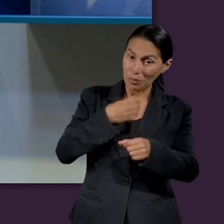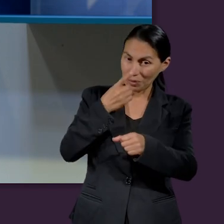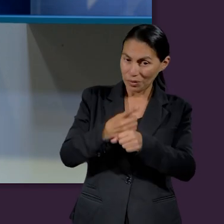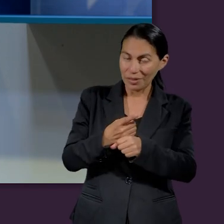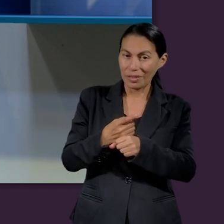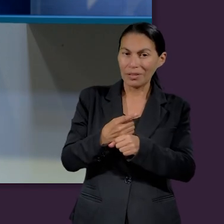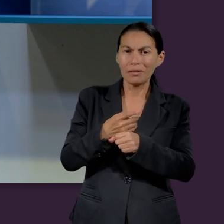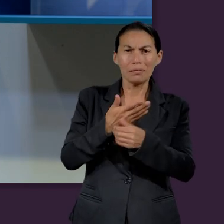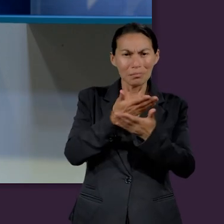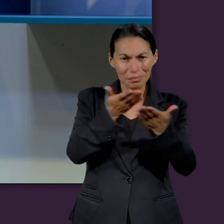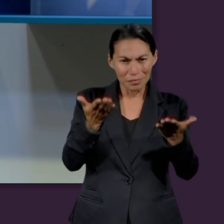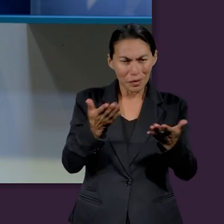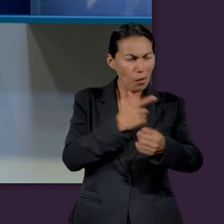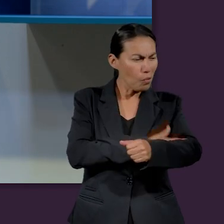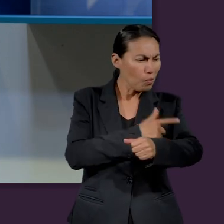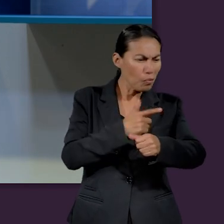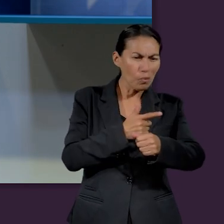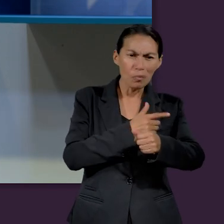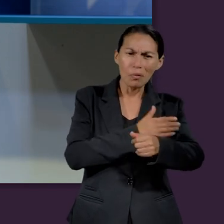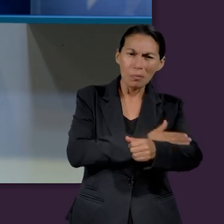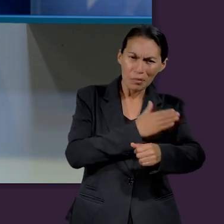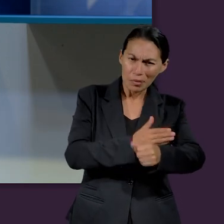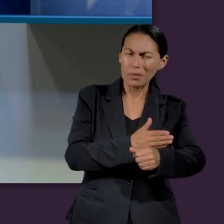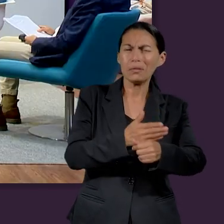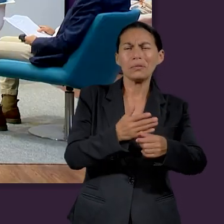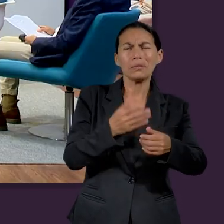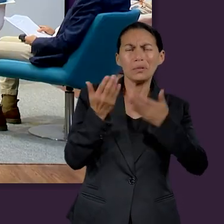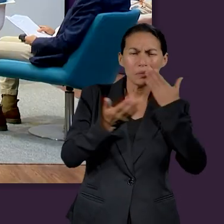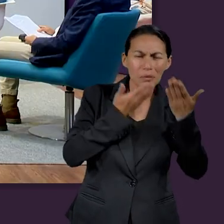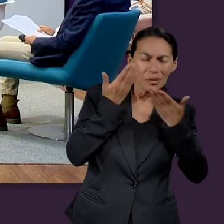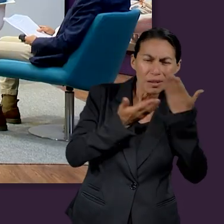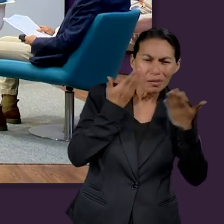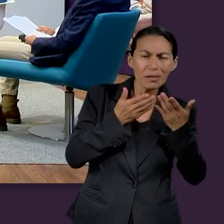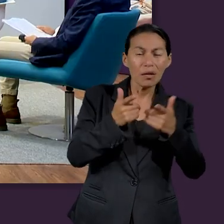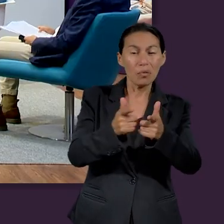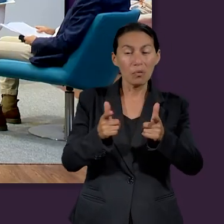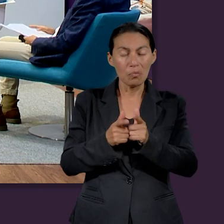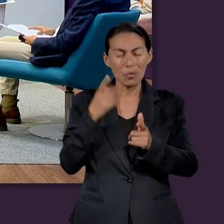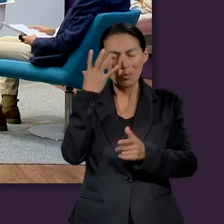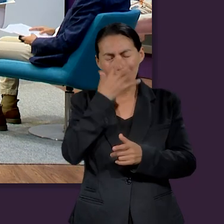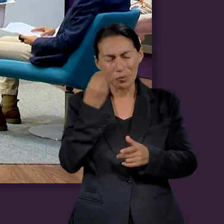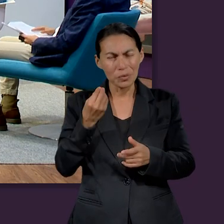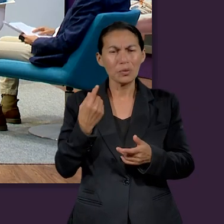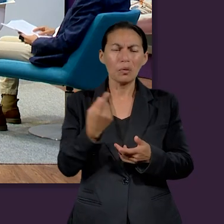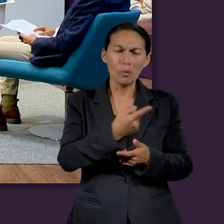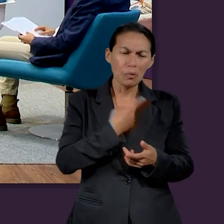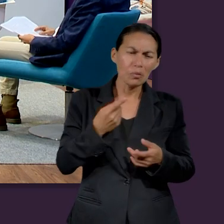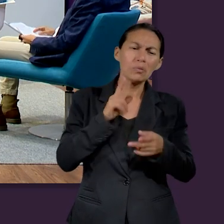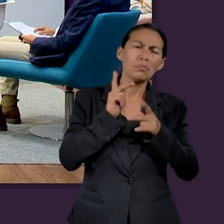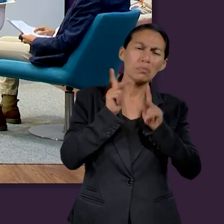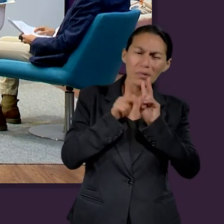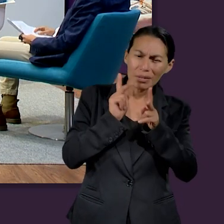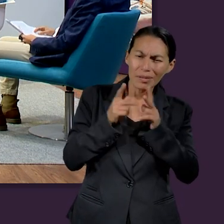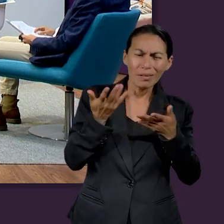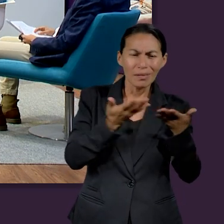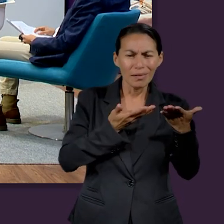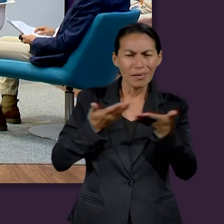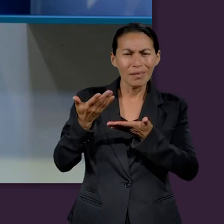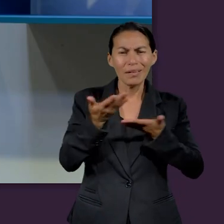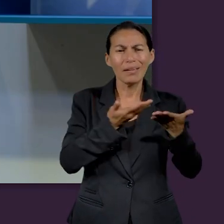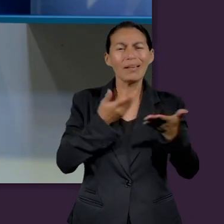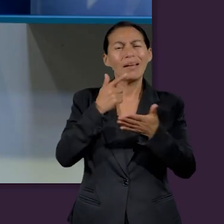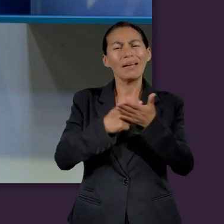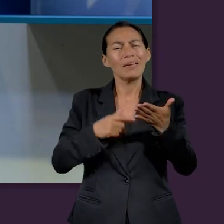de dirigirnos a ustedes con este lindo grupo de estudiantes que me acompañan ahora y que juntos sabremos de dialogar